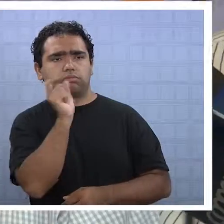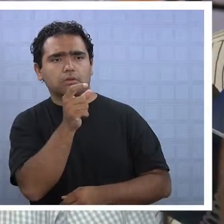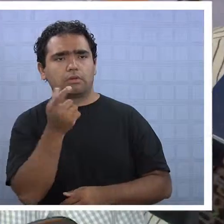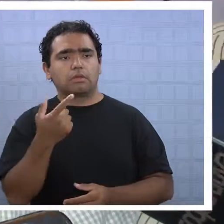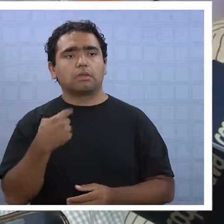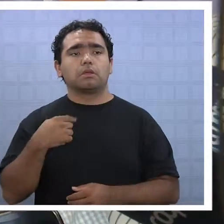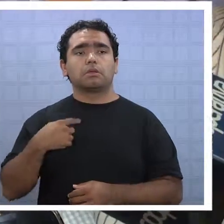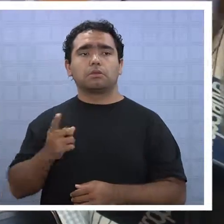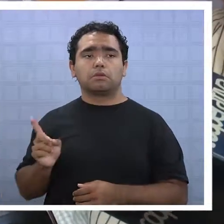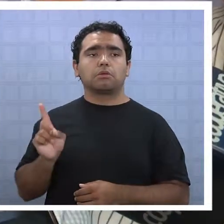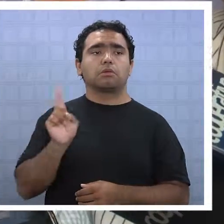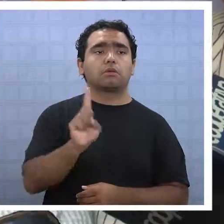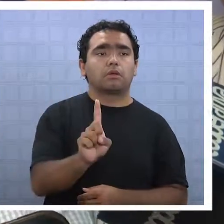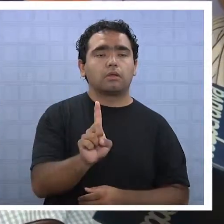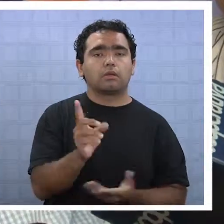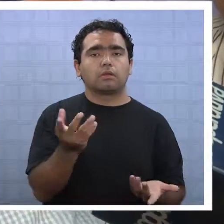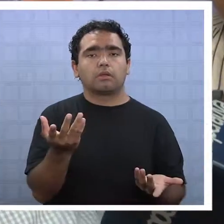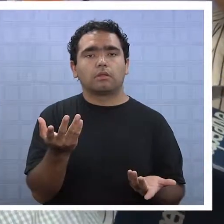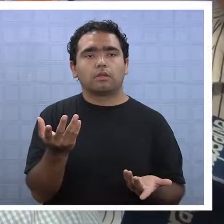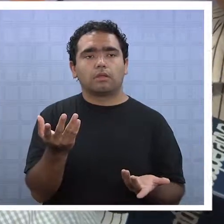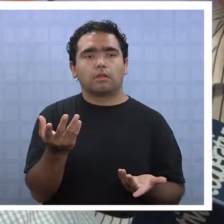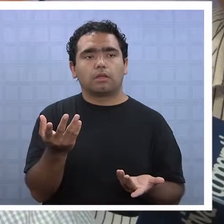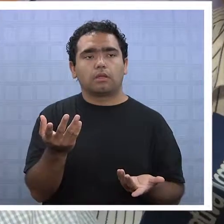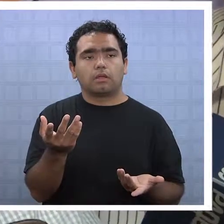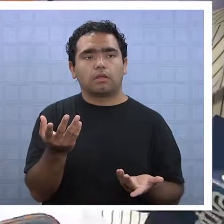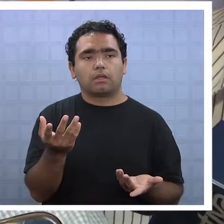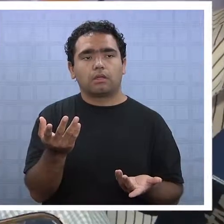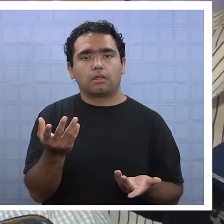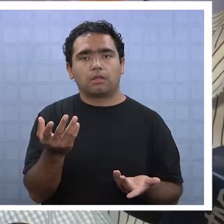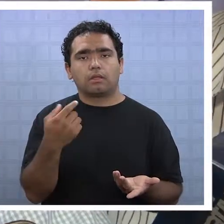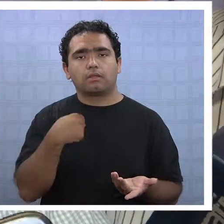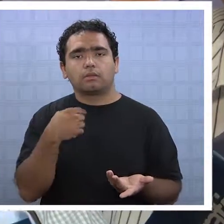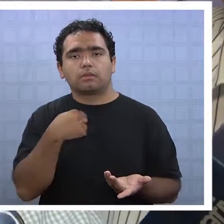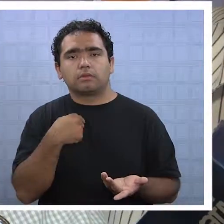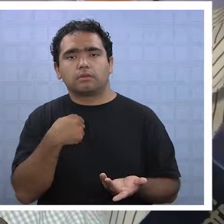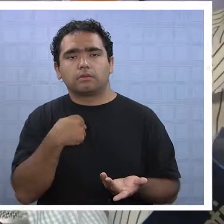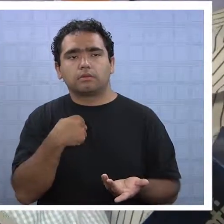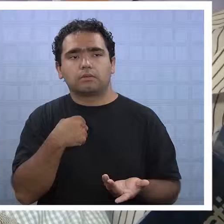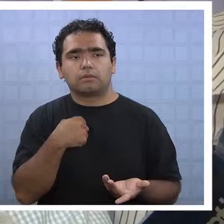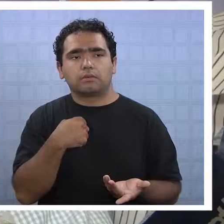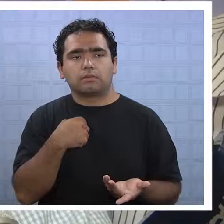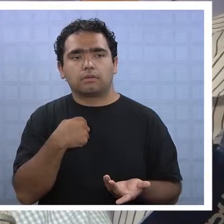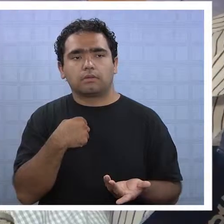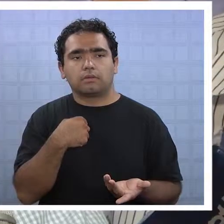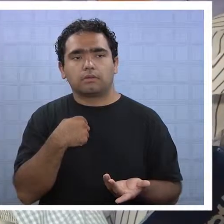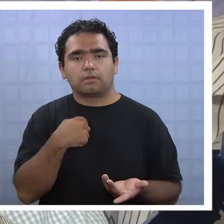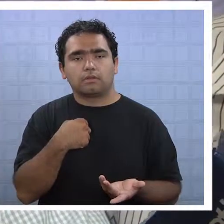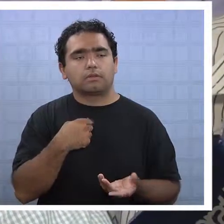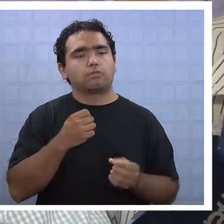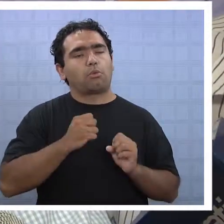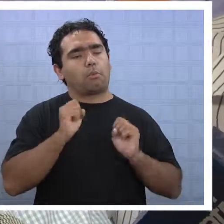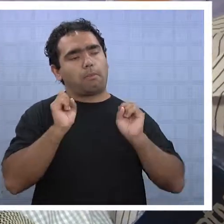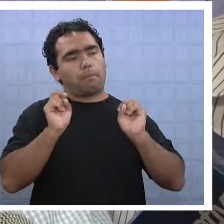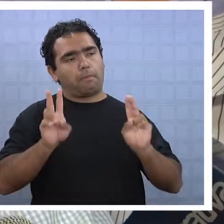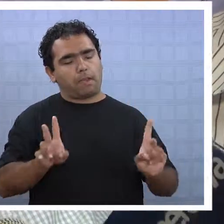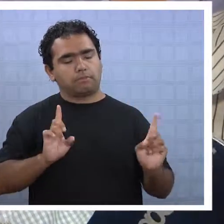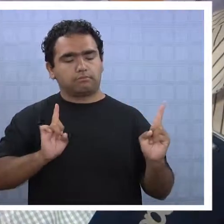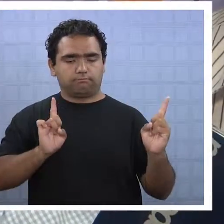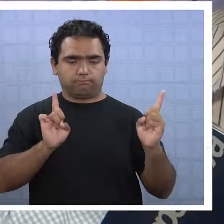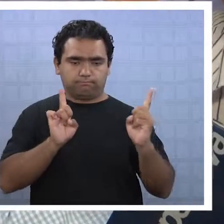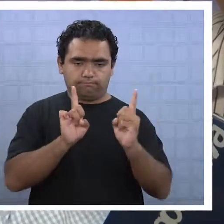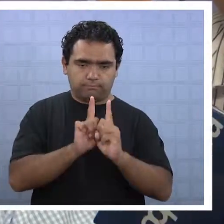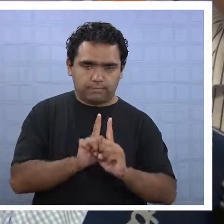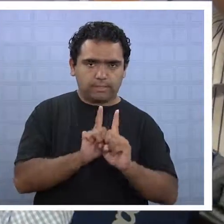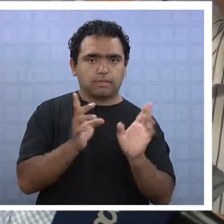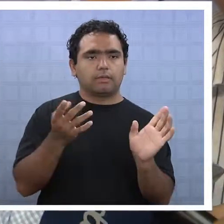a fumar la pipa de la paz en